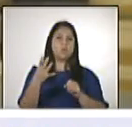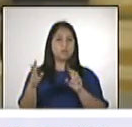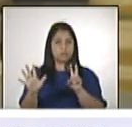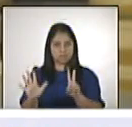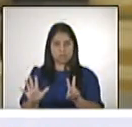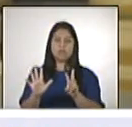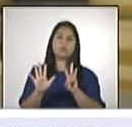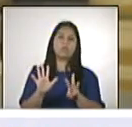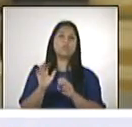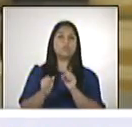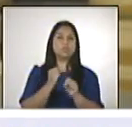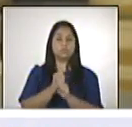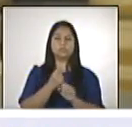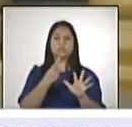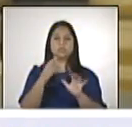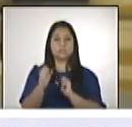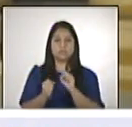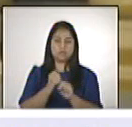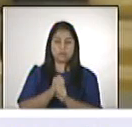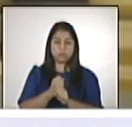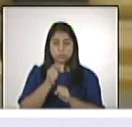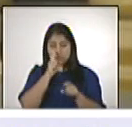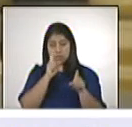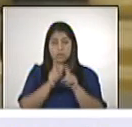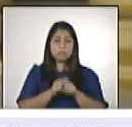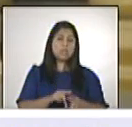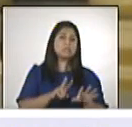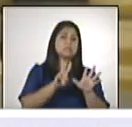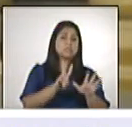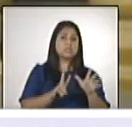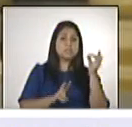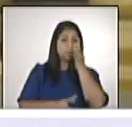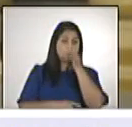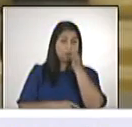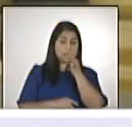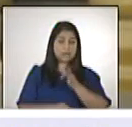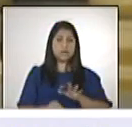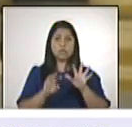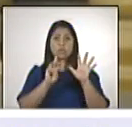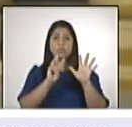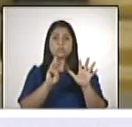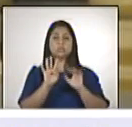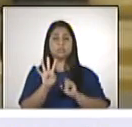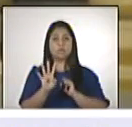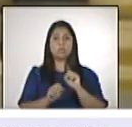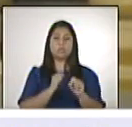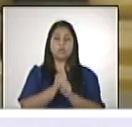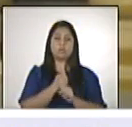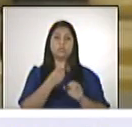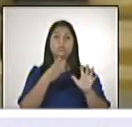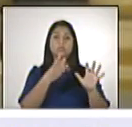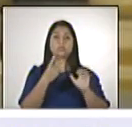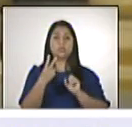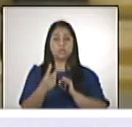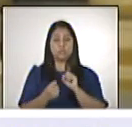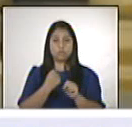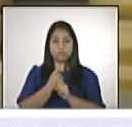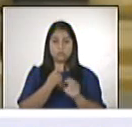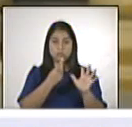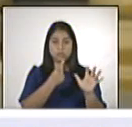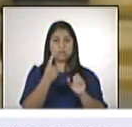Así como de 7 de sexo femenino, de 84, 82, 61,